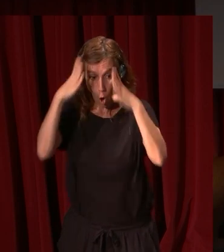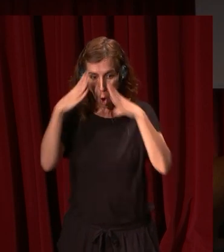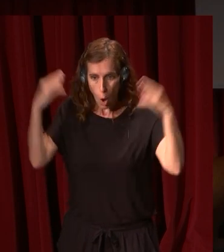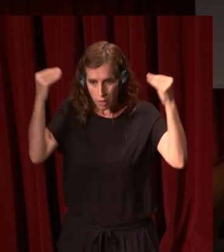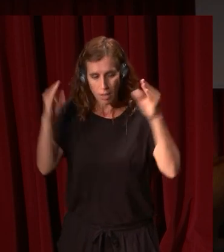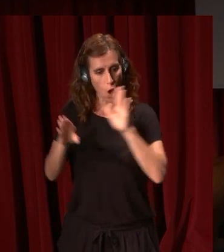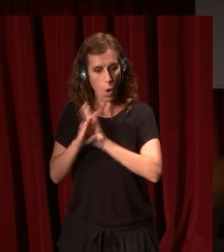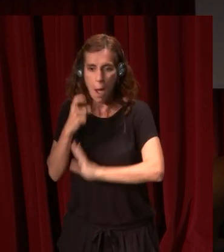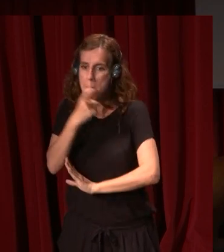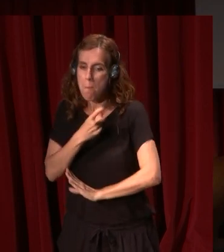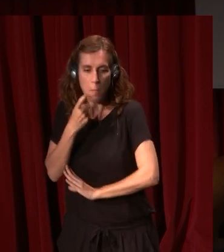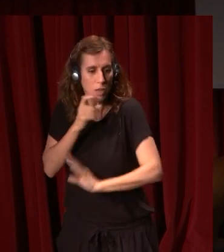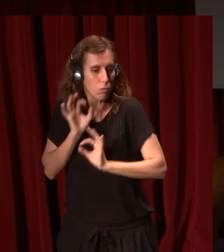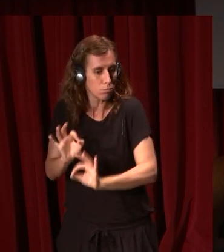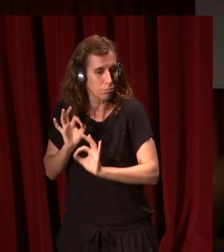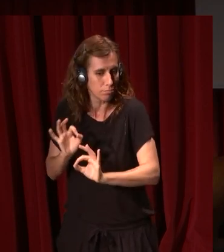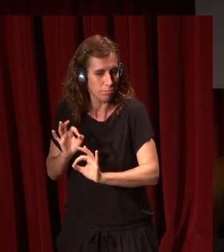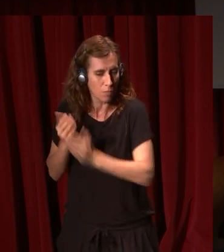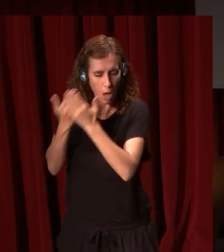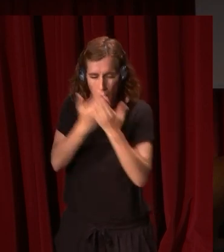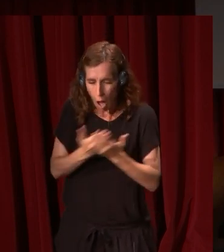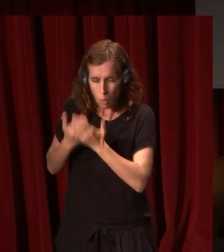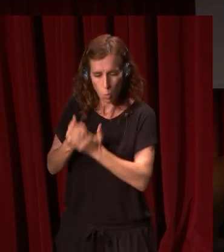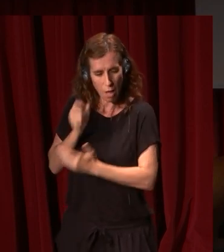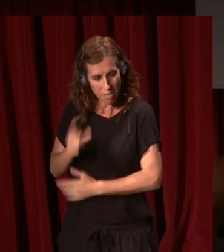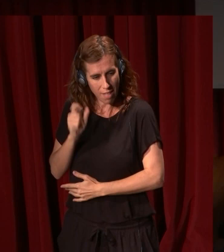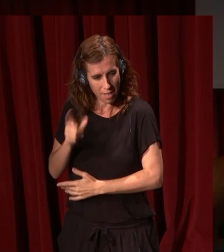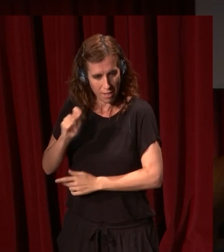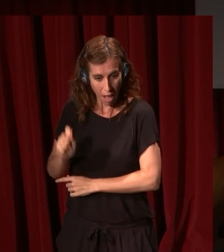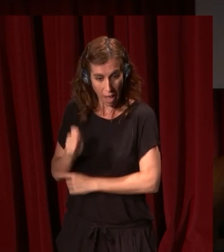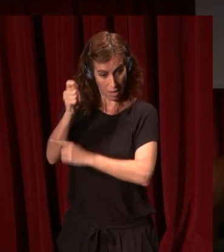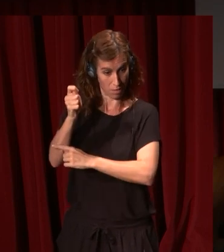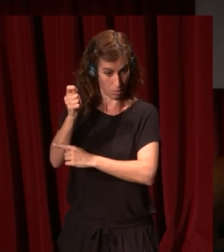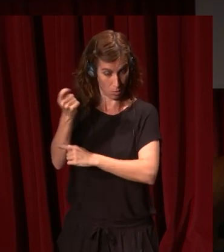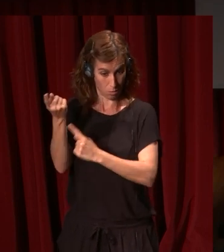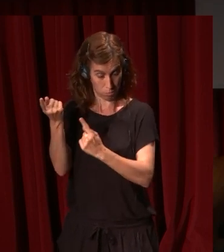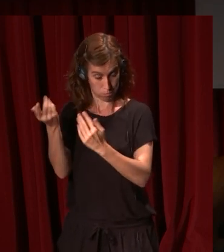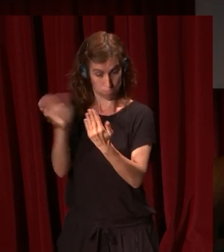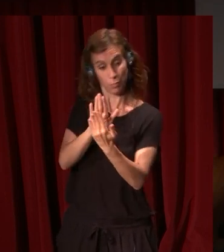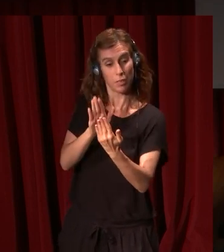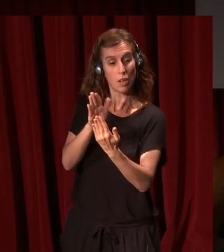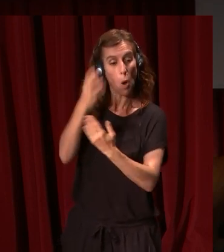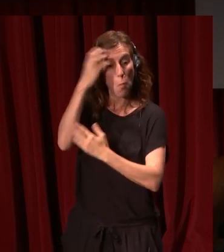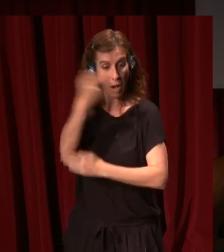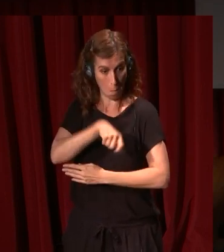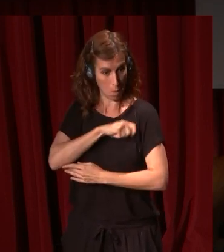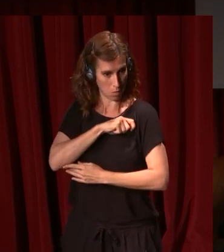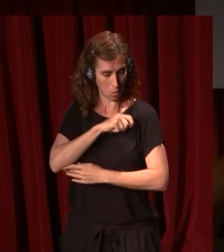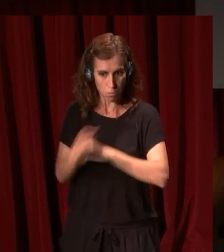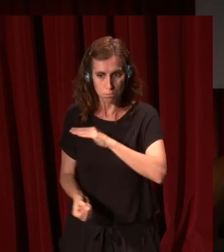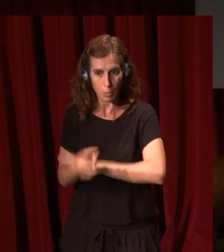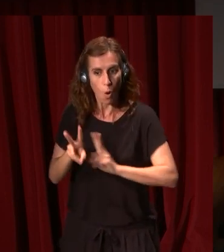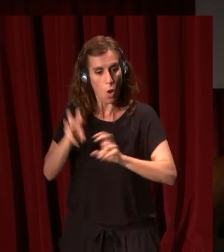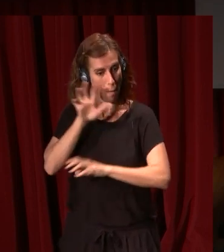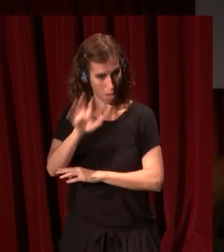sigue siendo un mito fundacional que se estudia una y otra vez esa victoria frente a la monarquía española que dio lugar a la nueva nación y eso se expresa